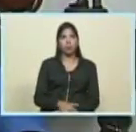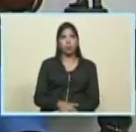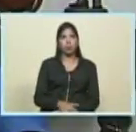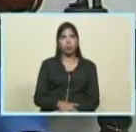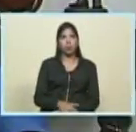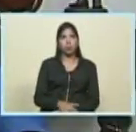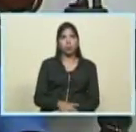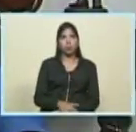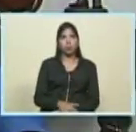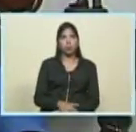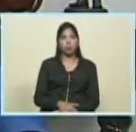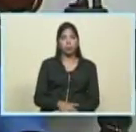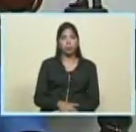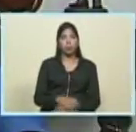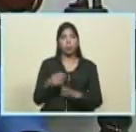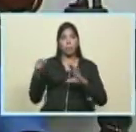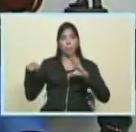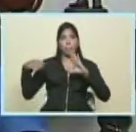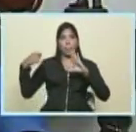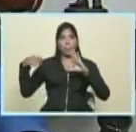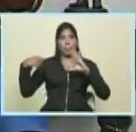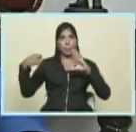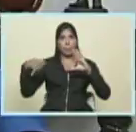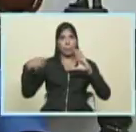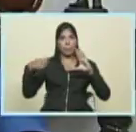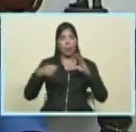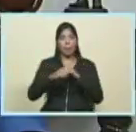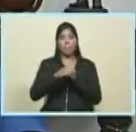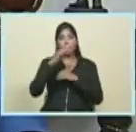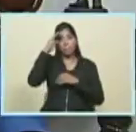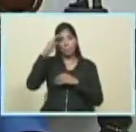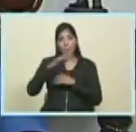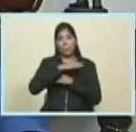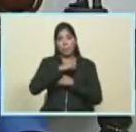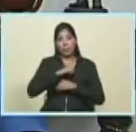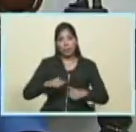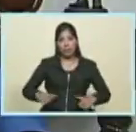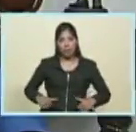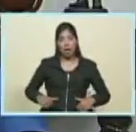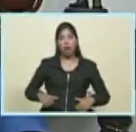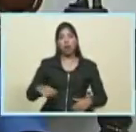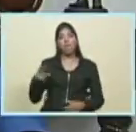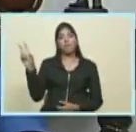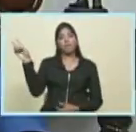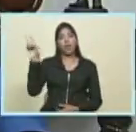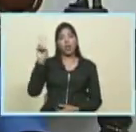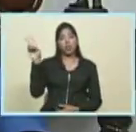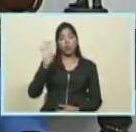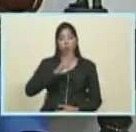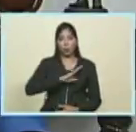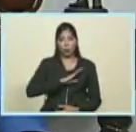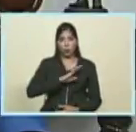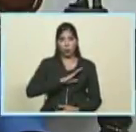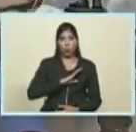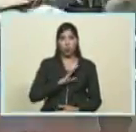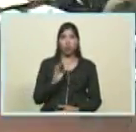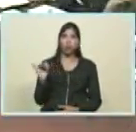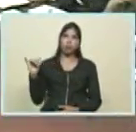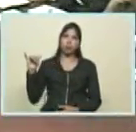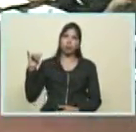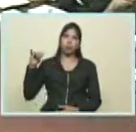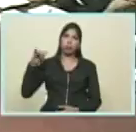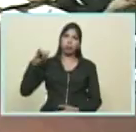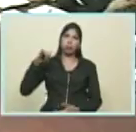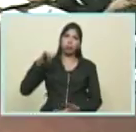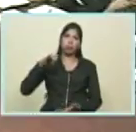la imagen de la aviación militar bolivariana venezolana llegando y